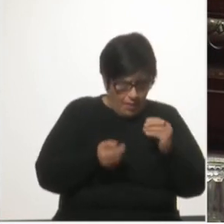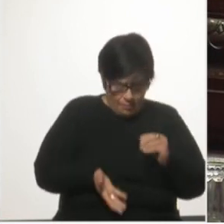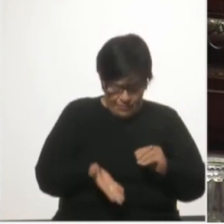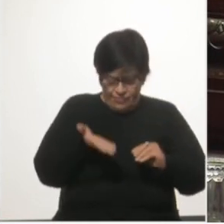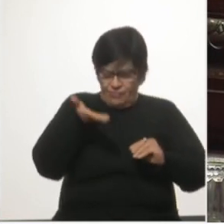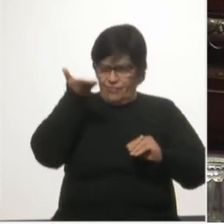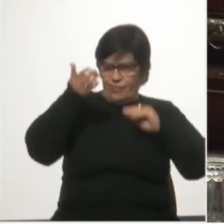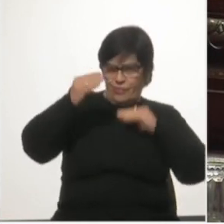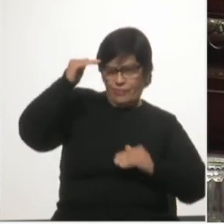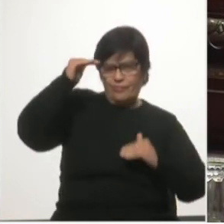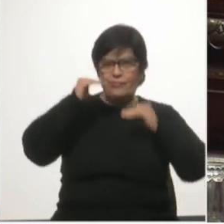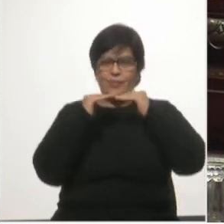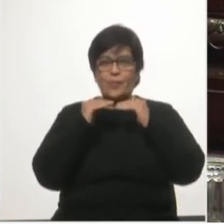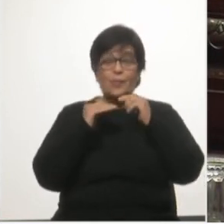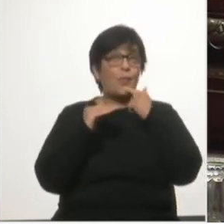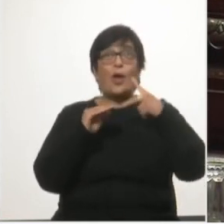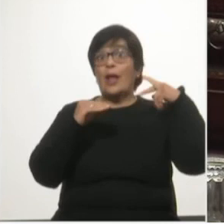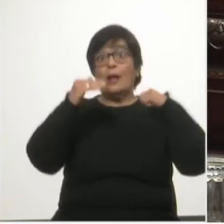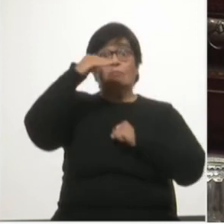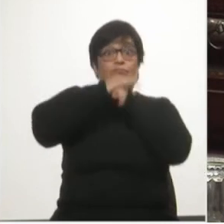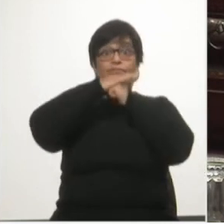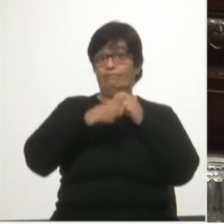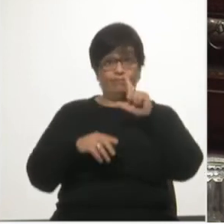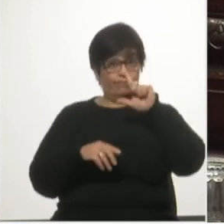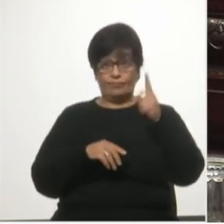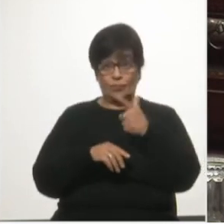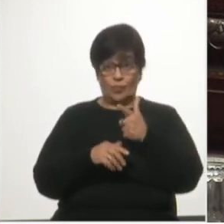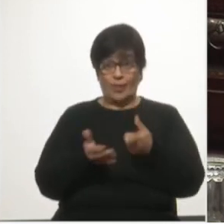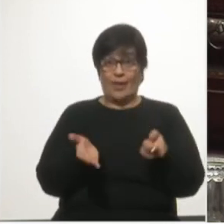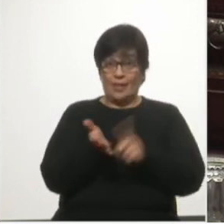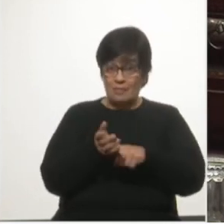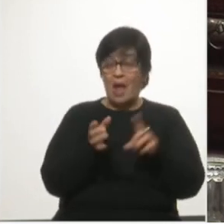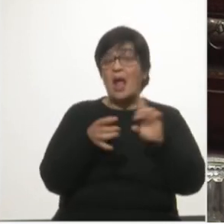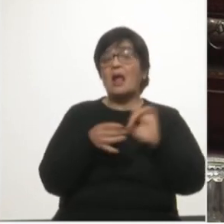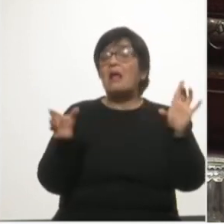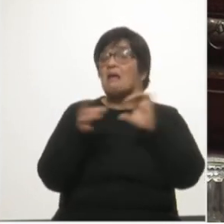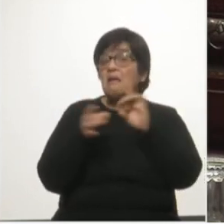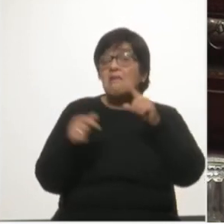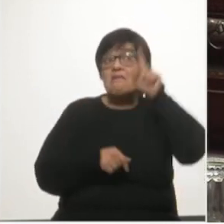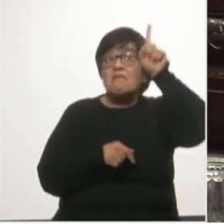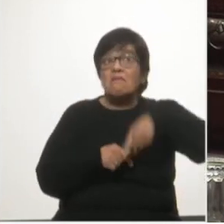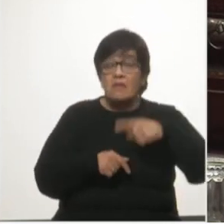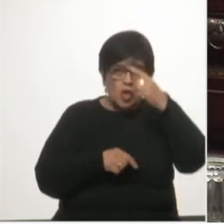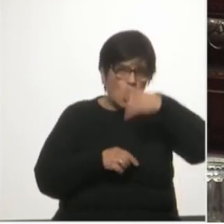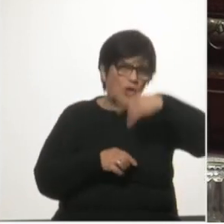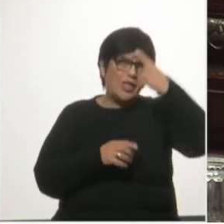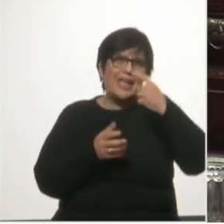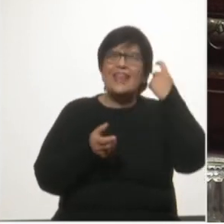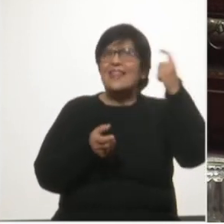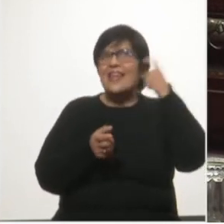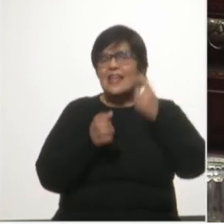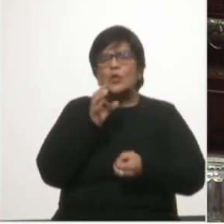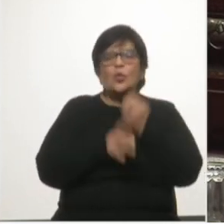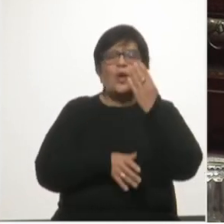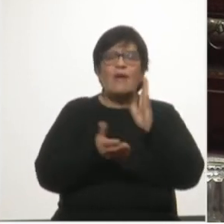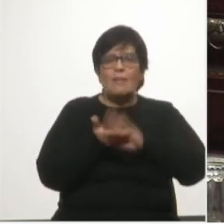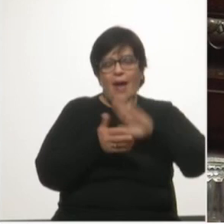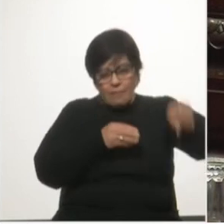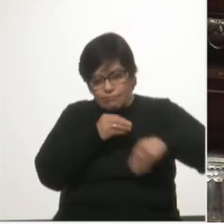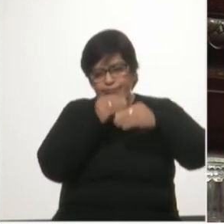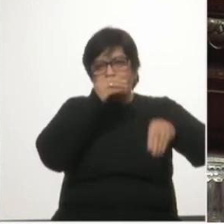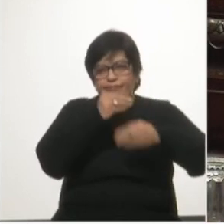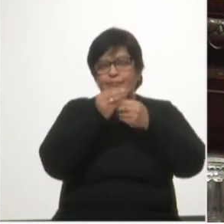conceptos sin tope y además puede crear libremente nuevos conceptos para cargar en la tarifa